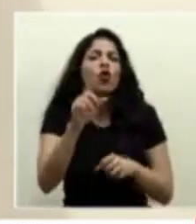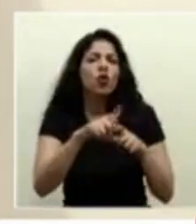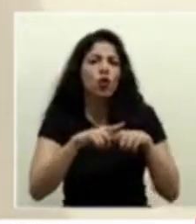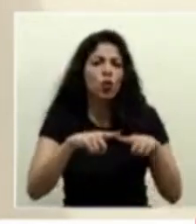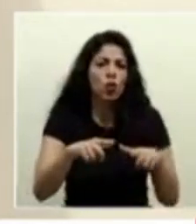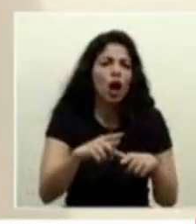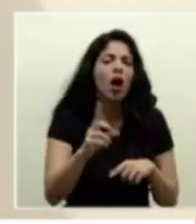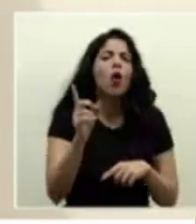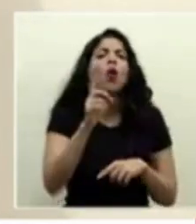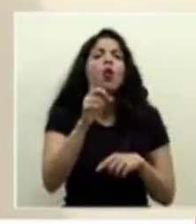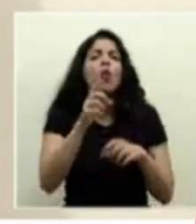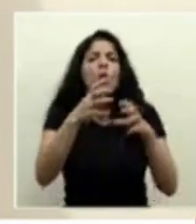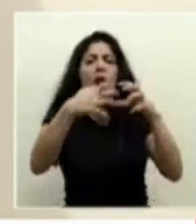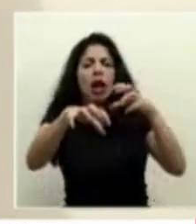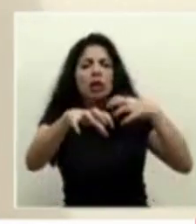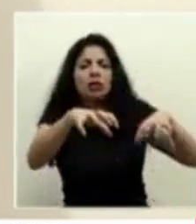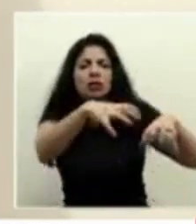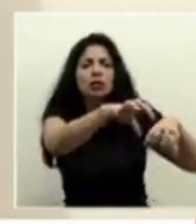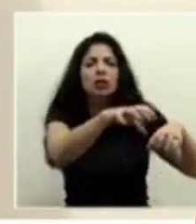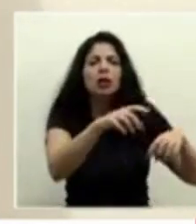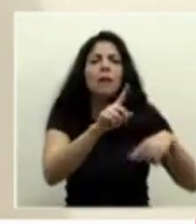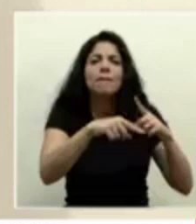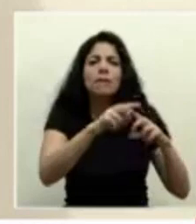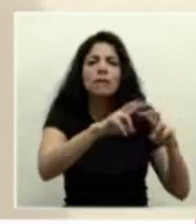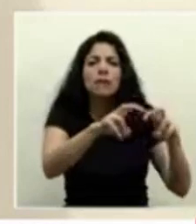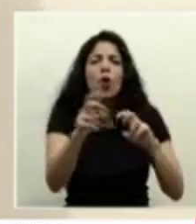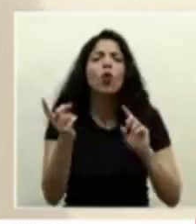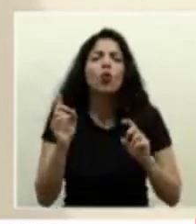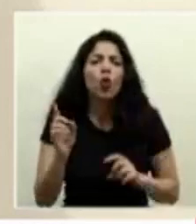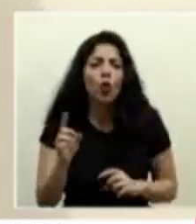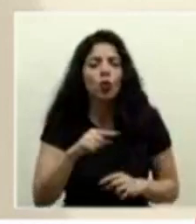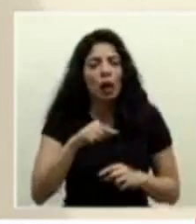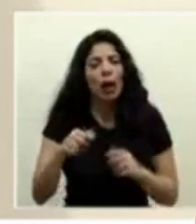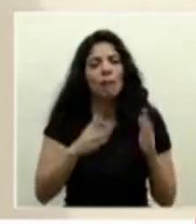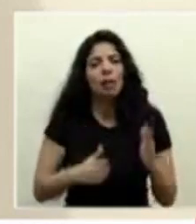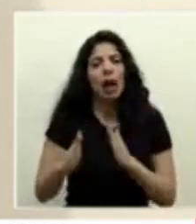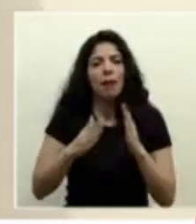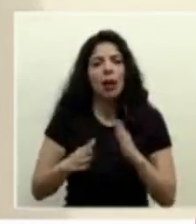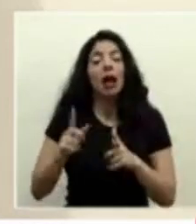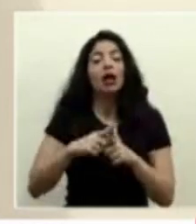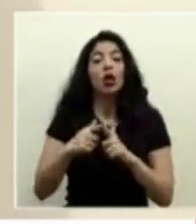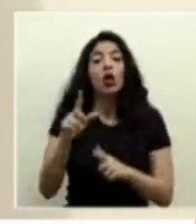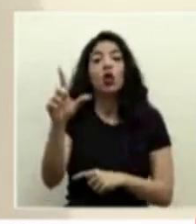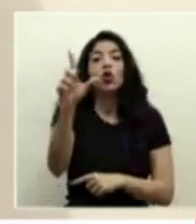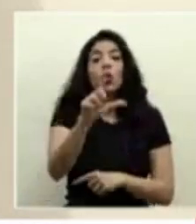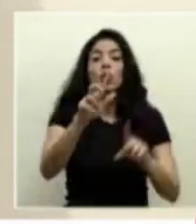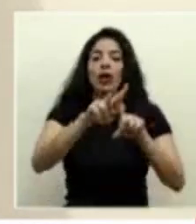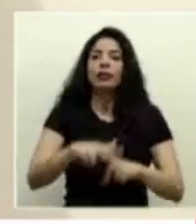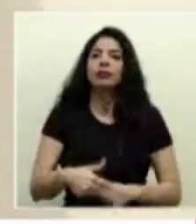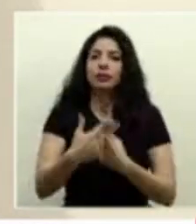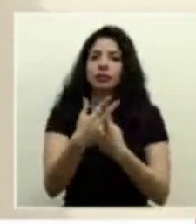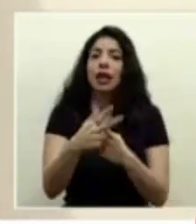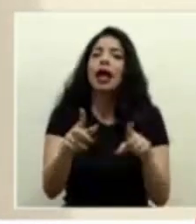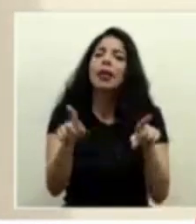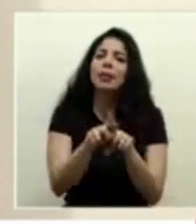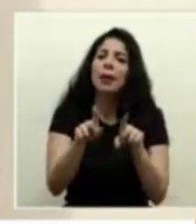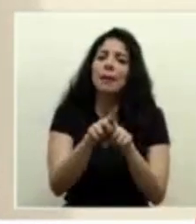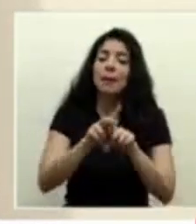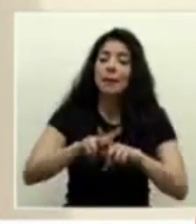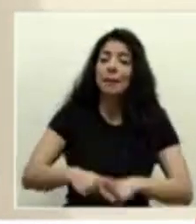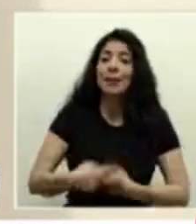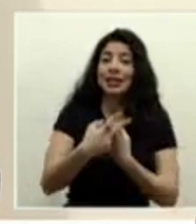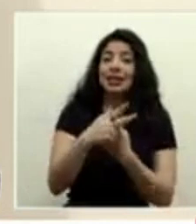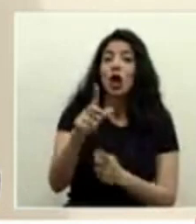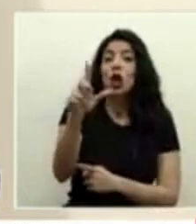en cuales sectores se van a muestrar así que el lunes mismo se va a iniciar también iniciar un